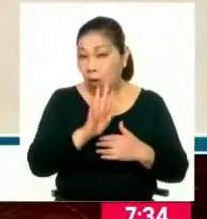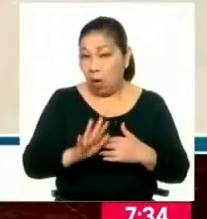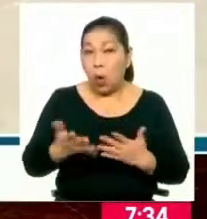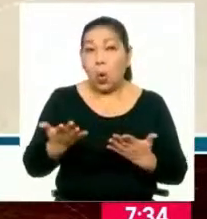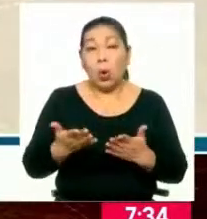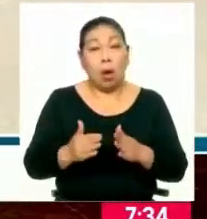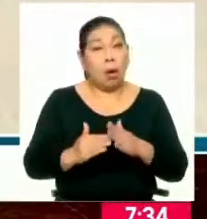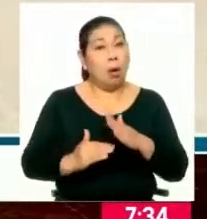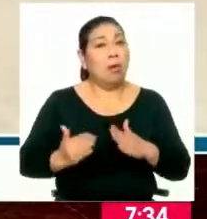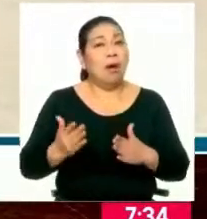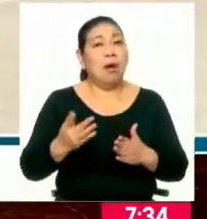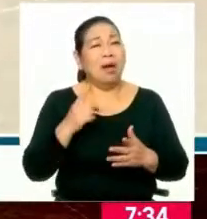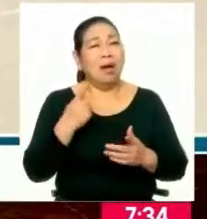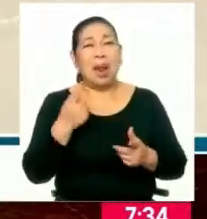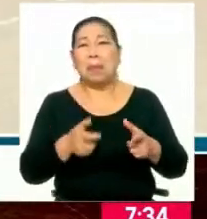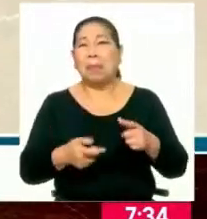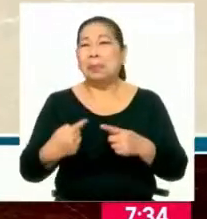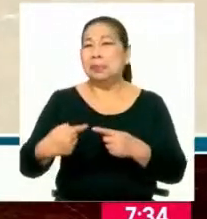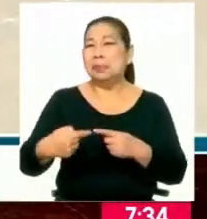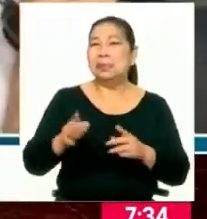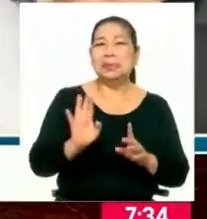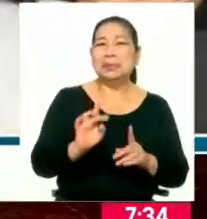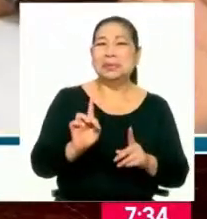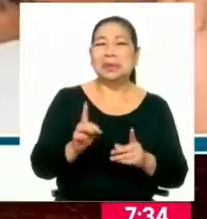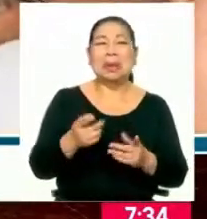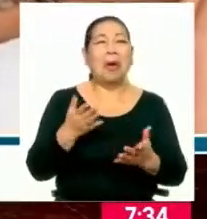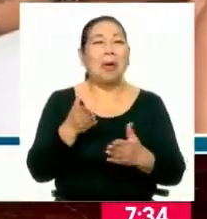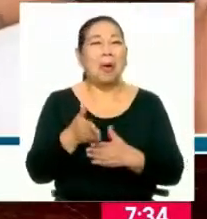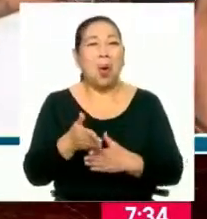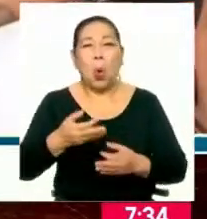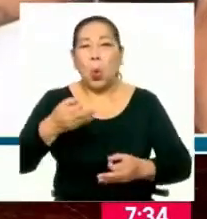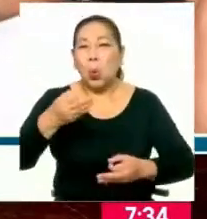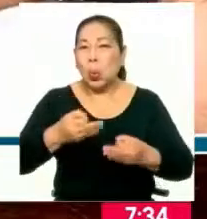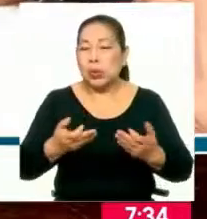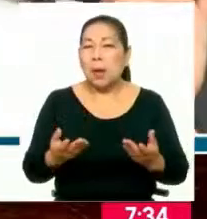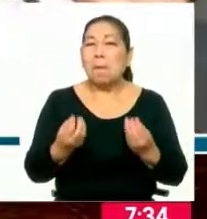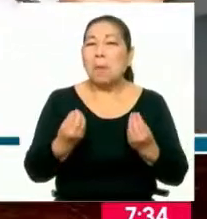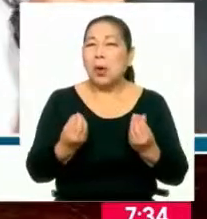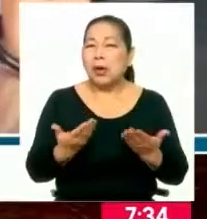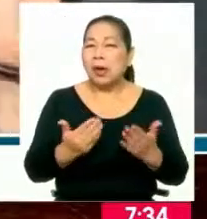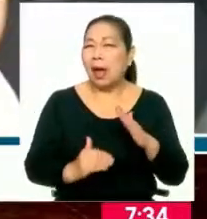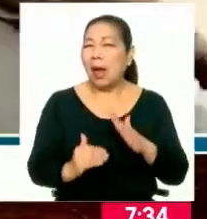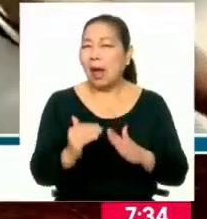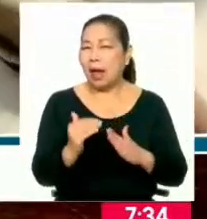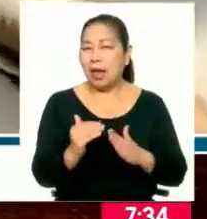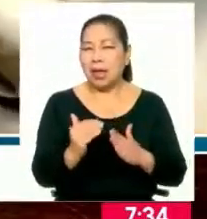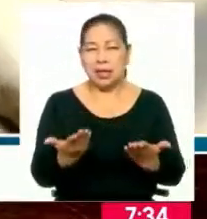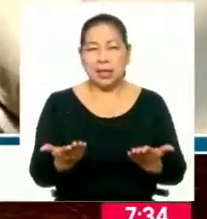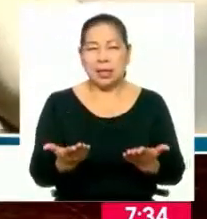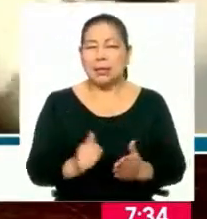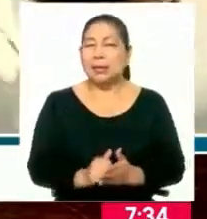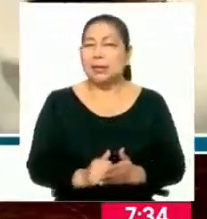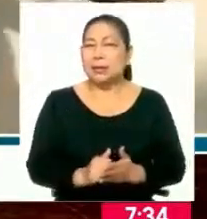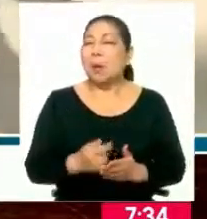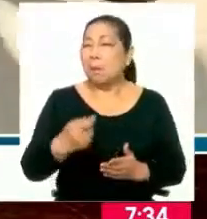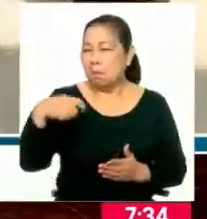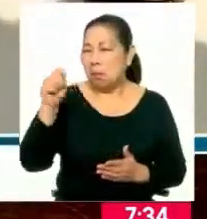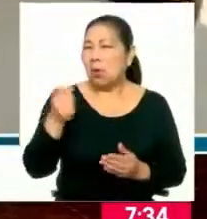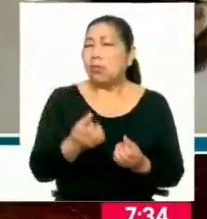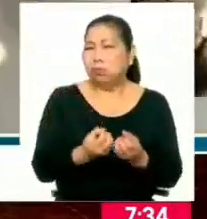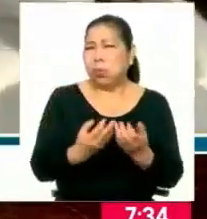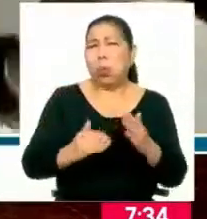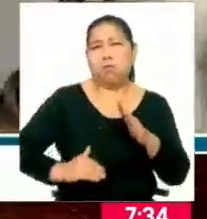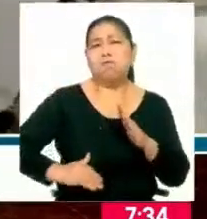hay una gran desconfianza en las autoridades del sistema de justicia porque hay un alto grado de, un porcentaje